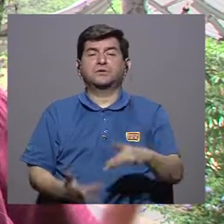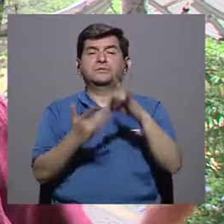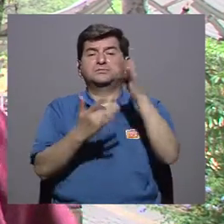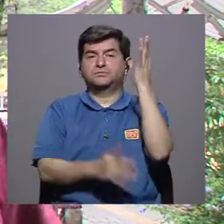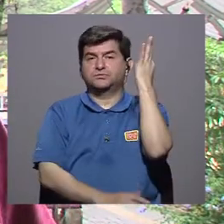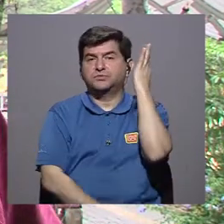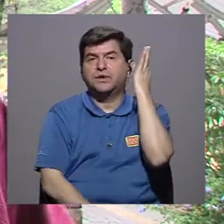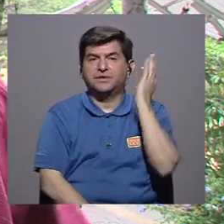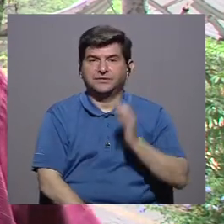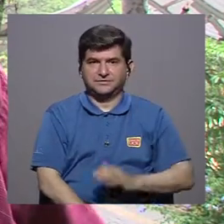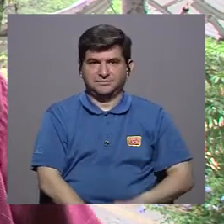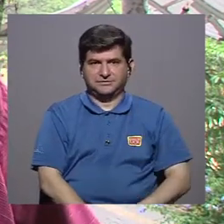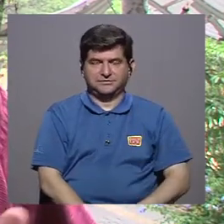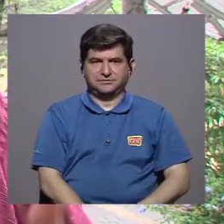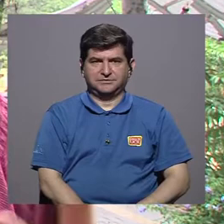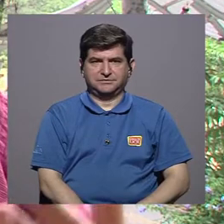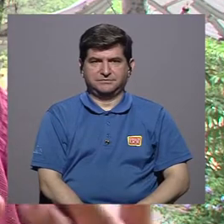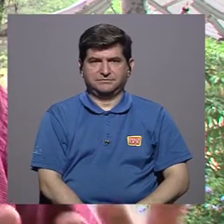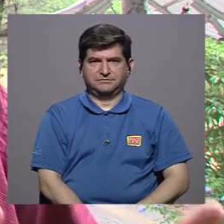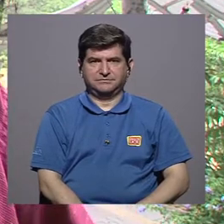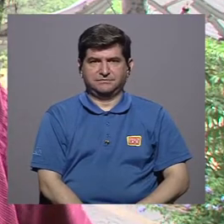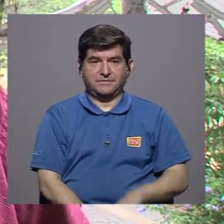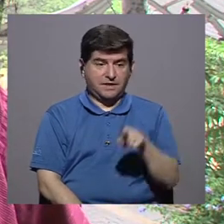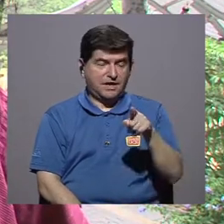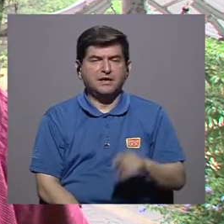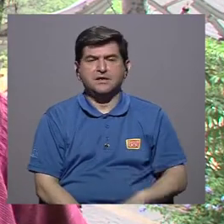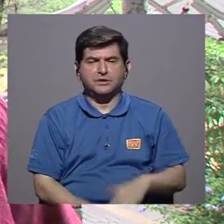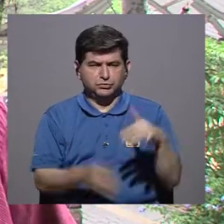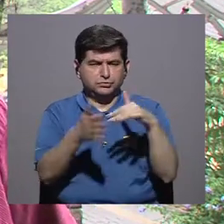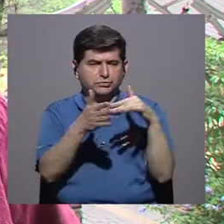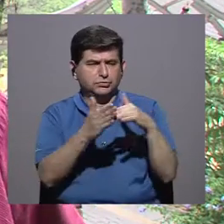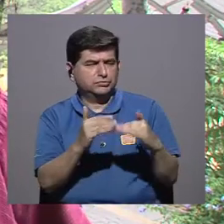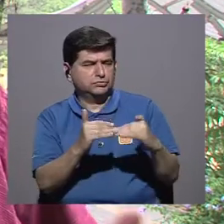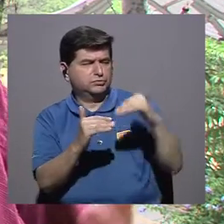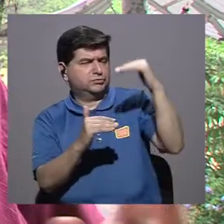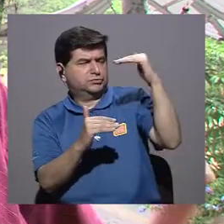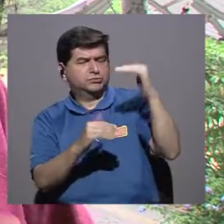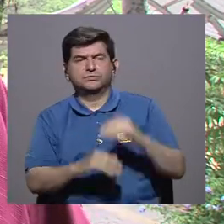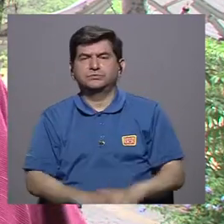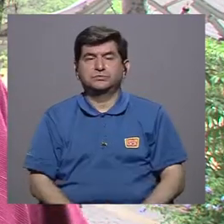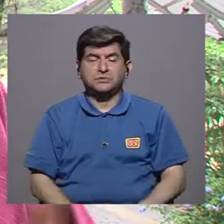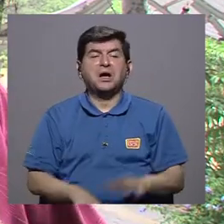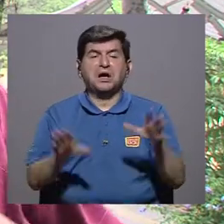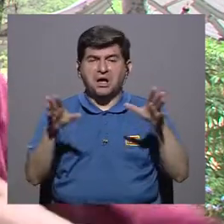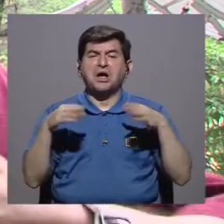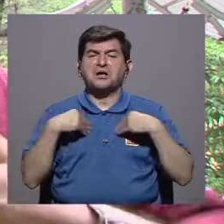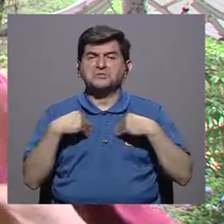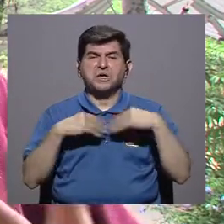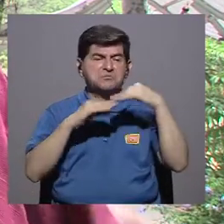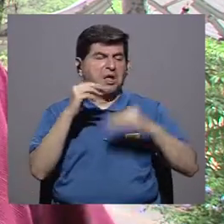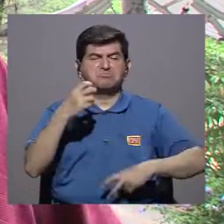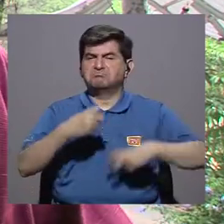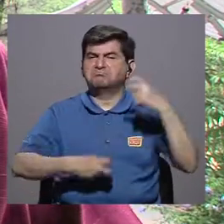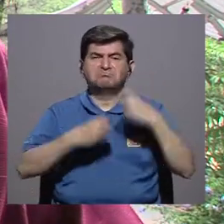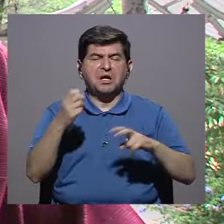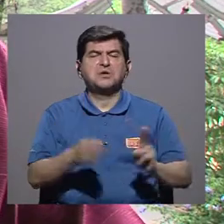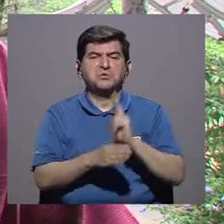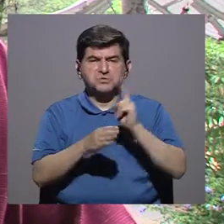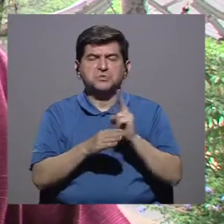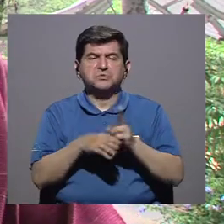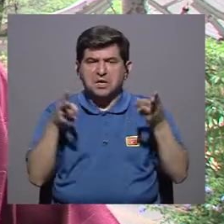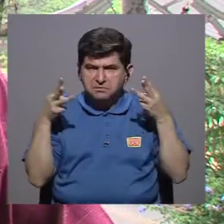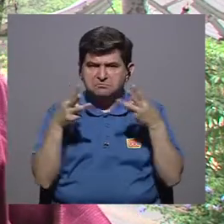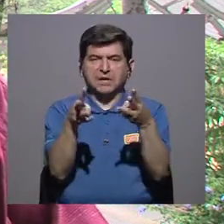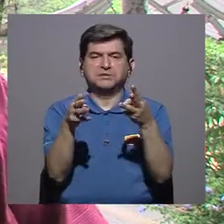principalmente mujeres de escolaridad alta son las que aceptan con menos problemas